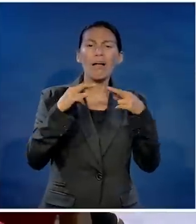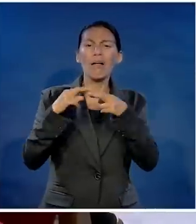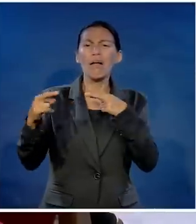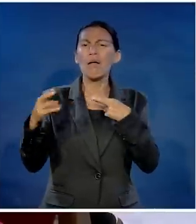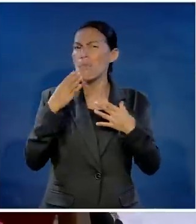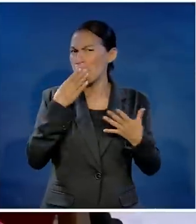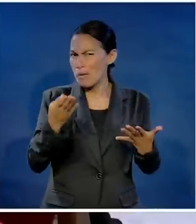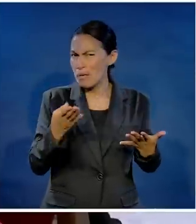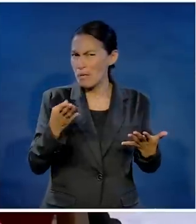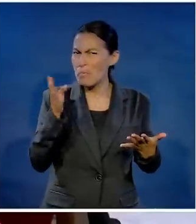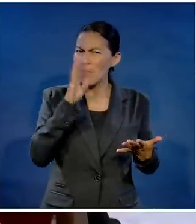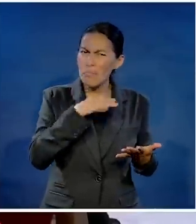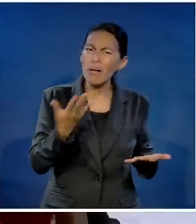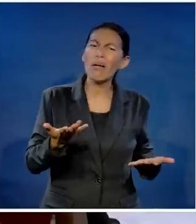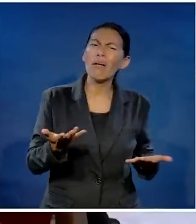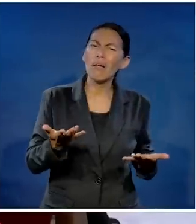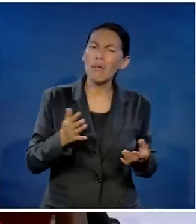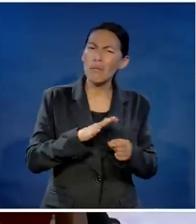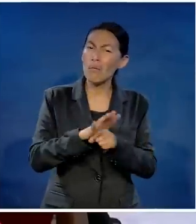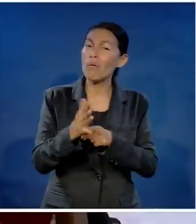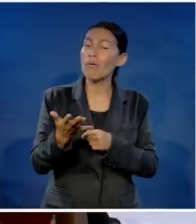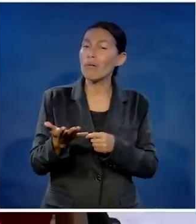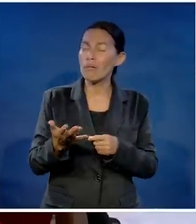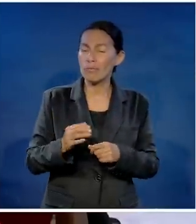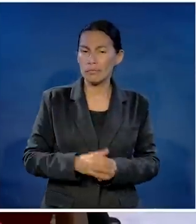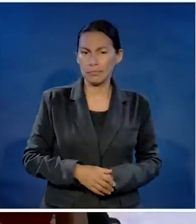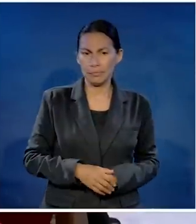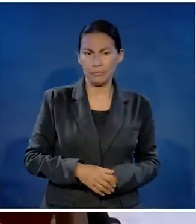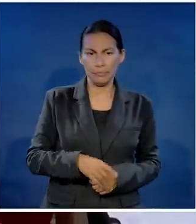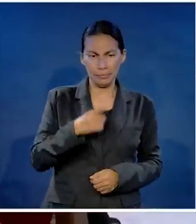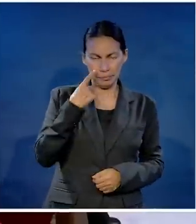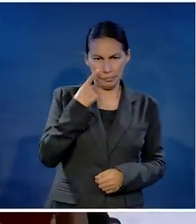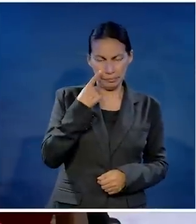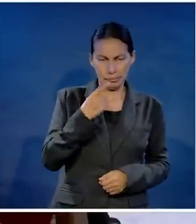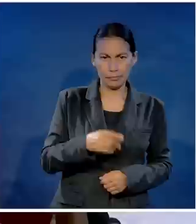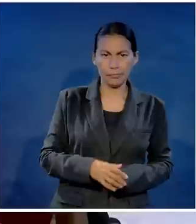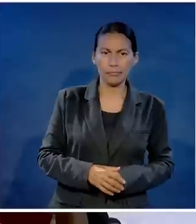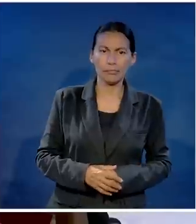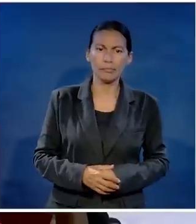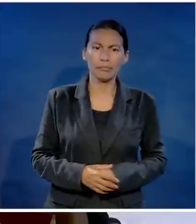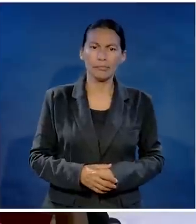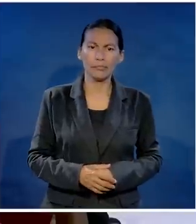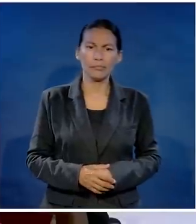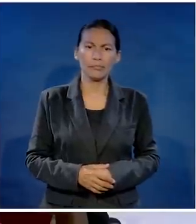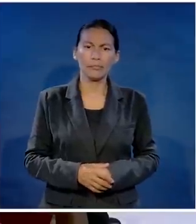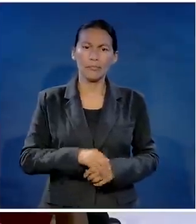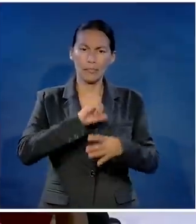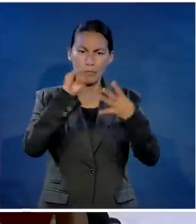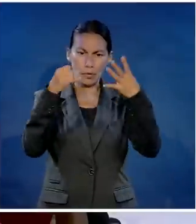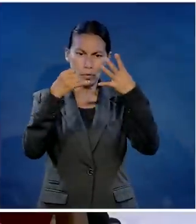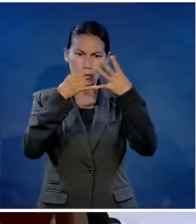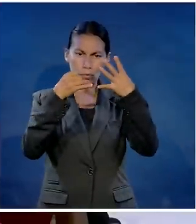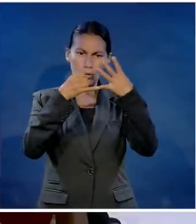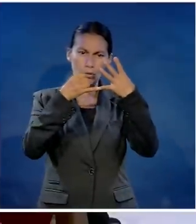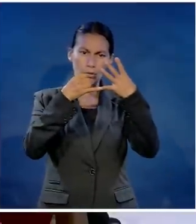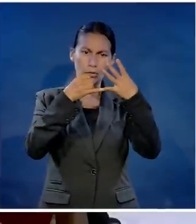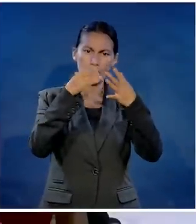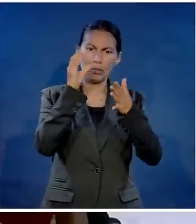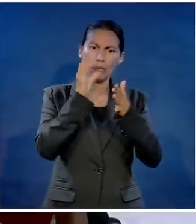espirituales, tampoco estamos demasiado lejos que eso. Tiene lo que dice el siguiente texto.